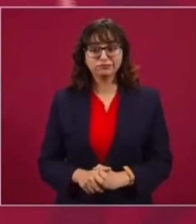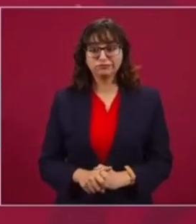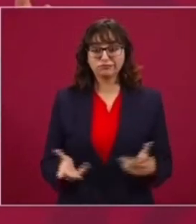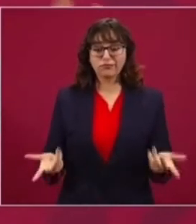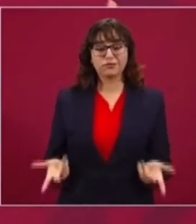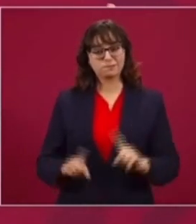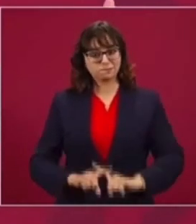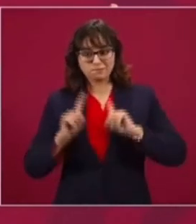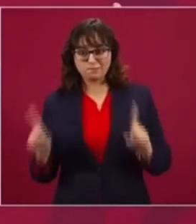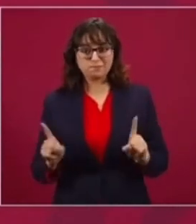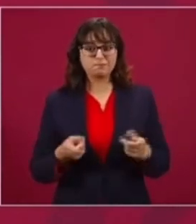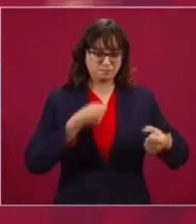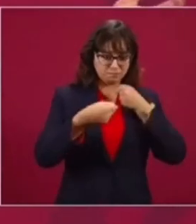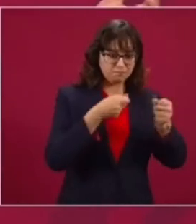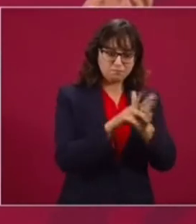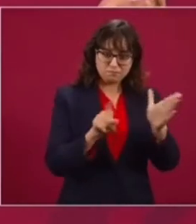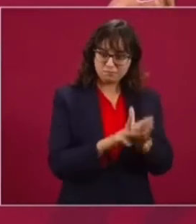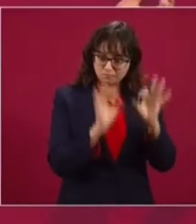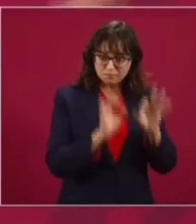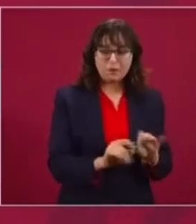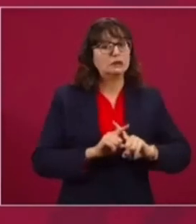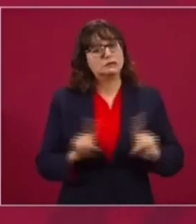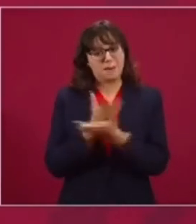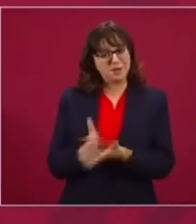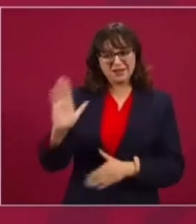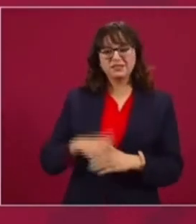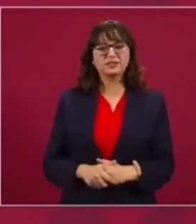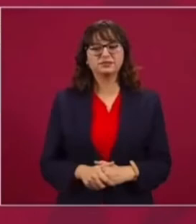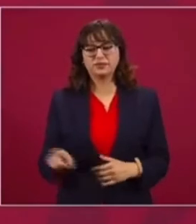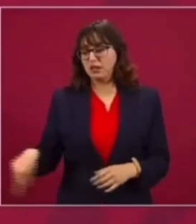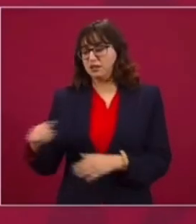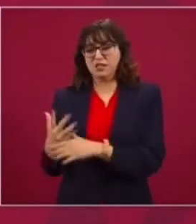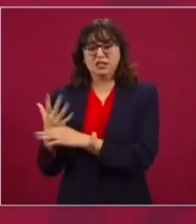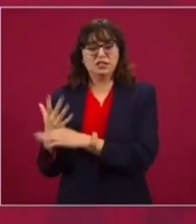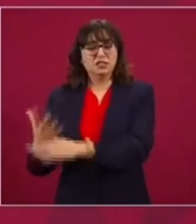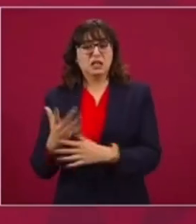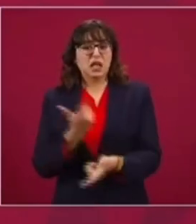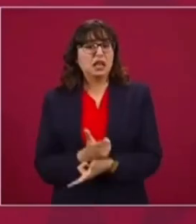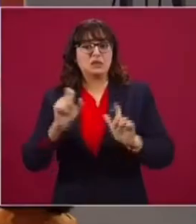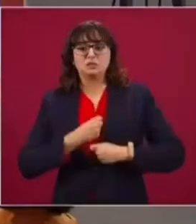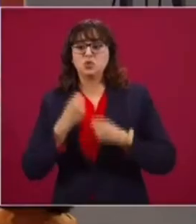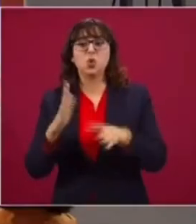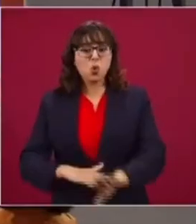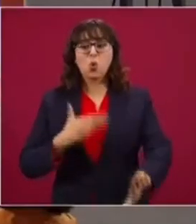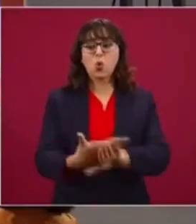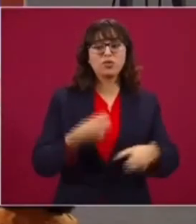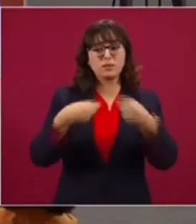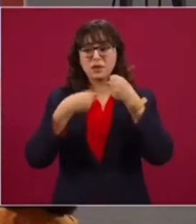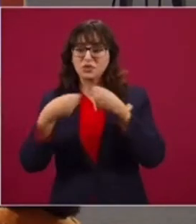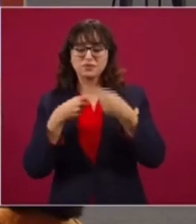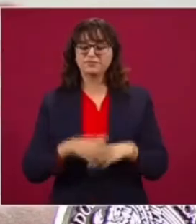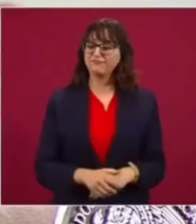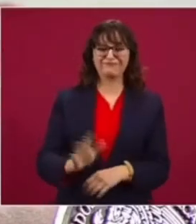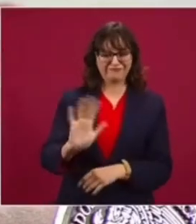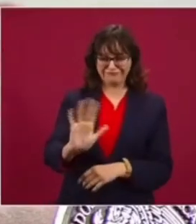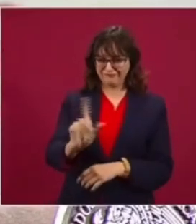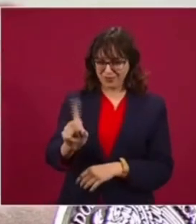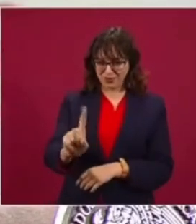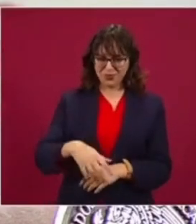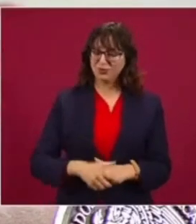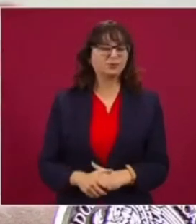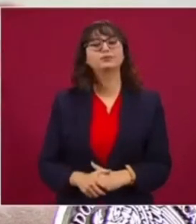Nada que ver con los periodistas, porque dicen la libertad de expresión o están ustedes en contra de los periodistas, el presidente está en contra de los periodistas, no,